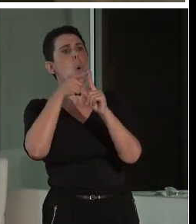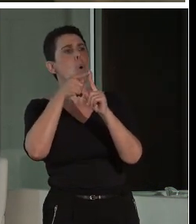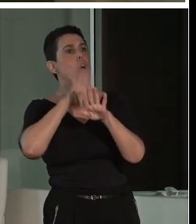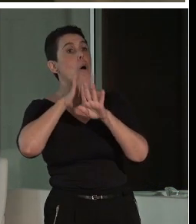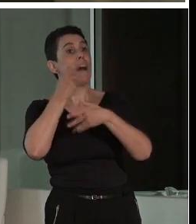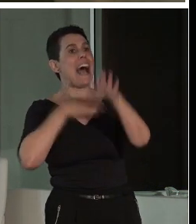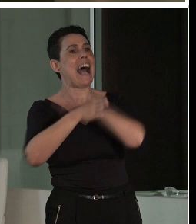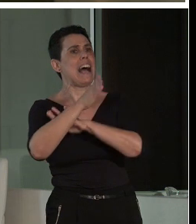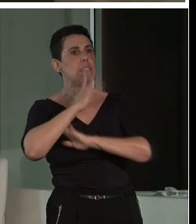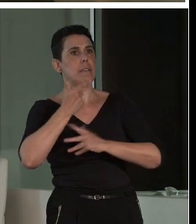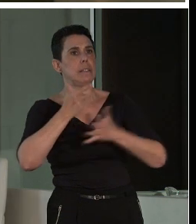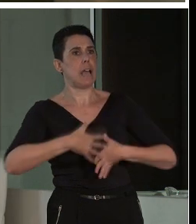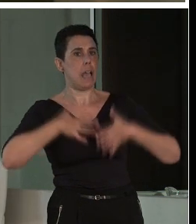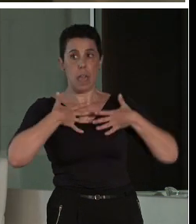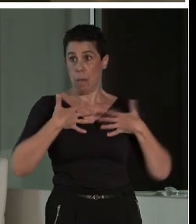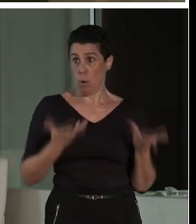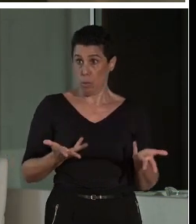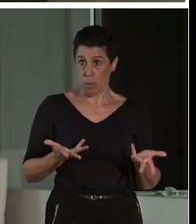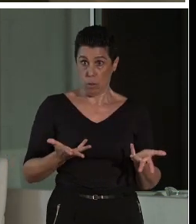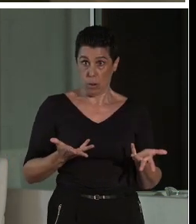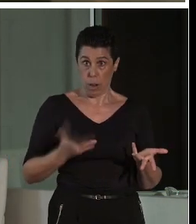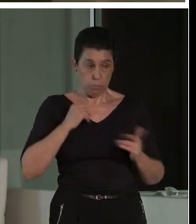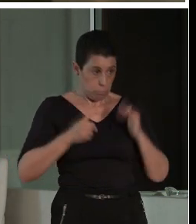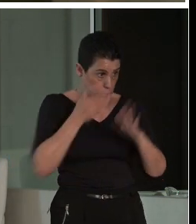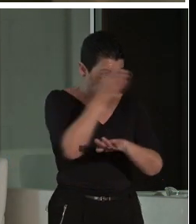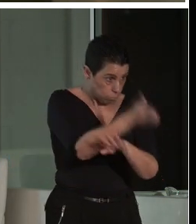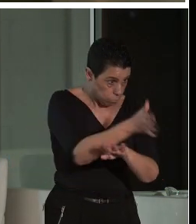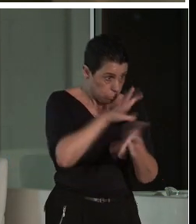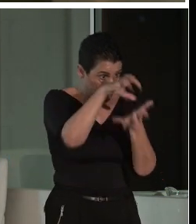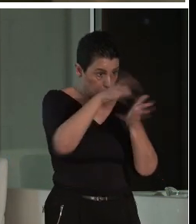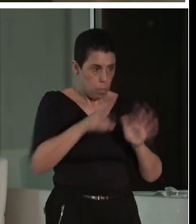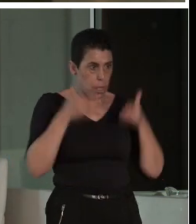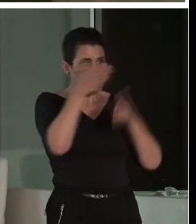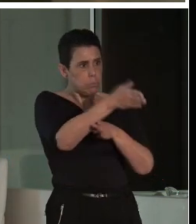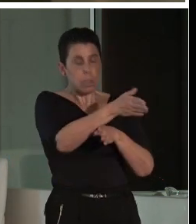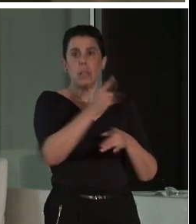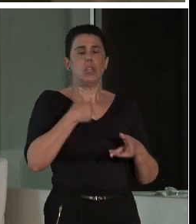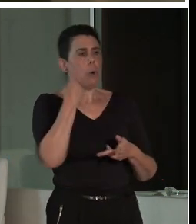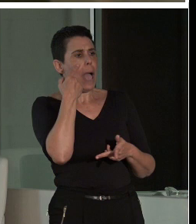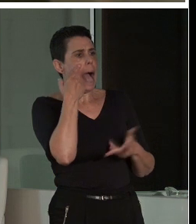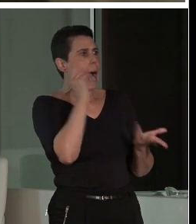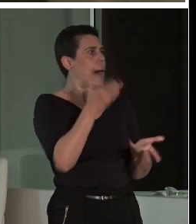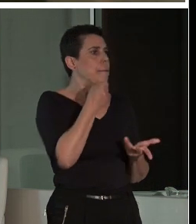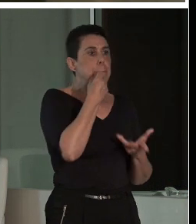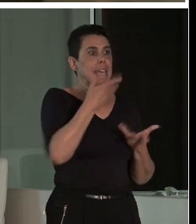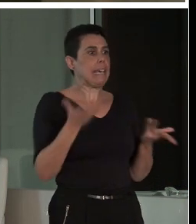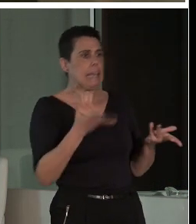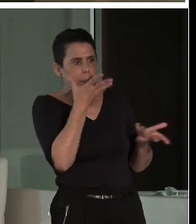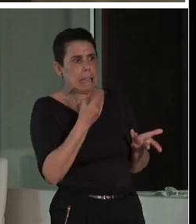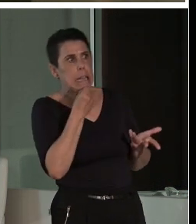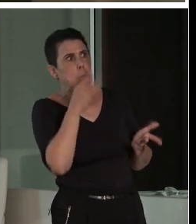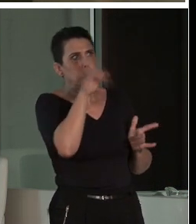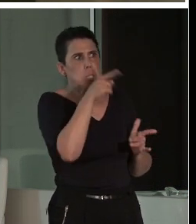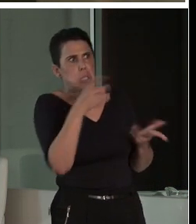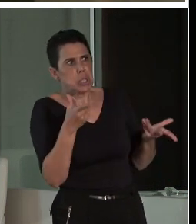Cuando yo voy a un sitio importa mucho qué puedo hacer en ese sitio, cómo está ese sitio estéticamente, qué está pasando en ese